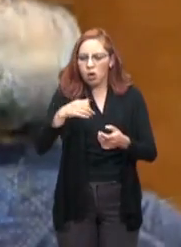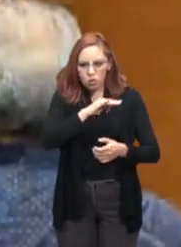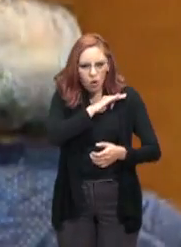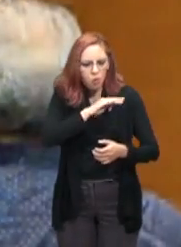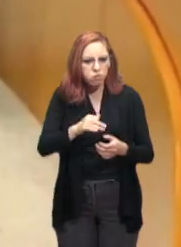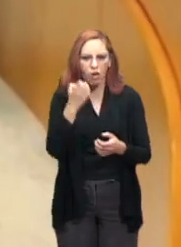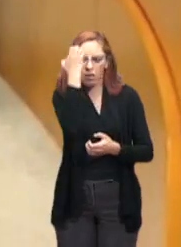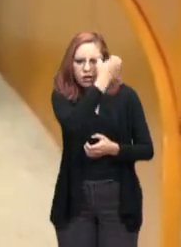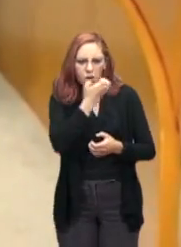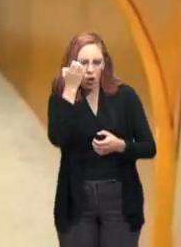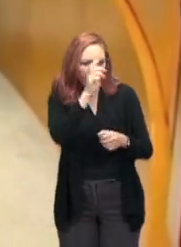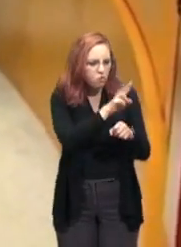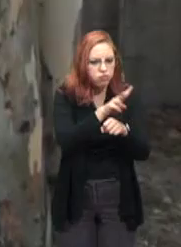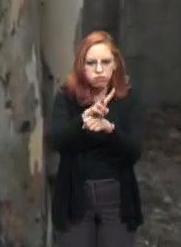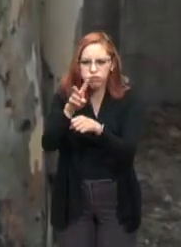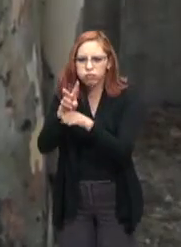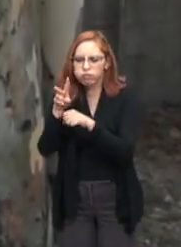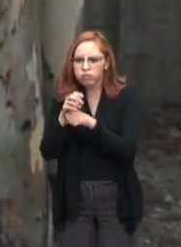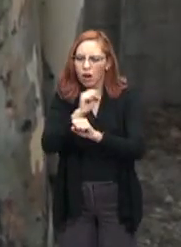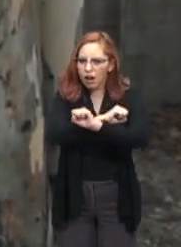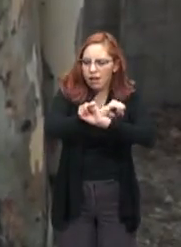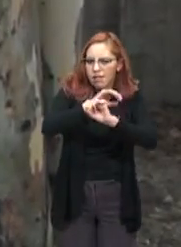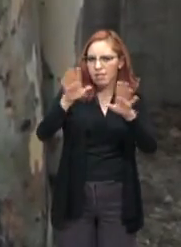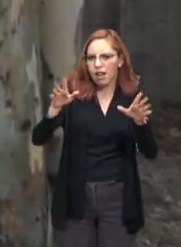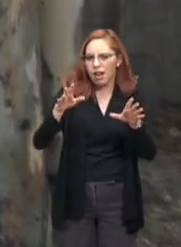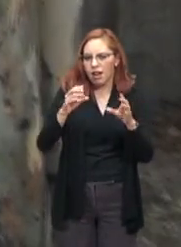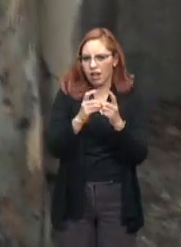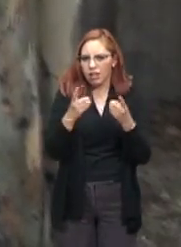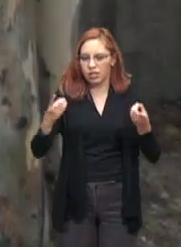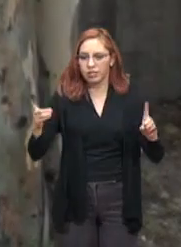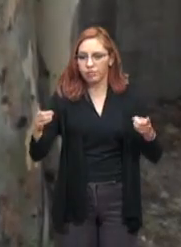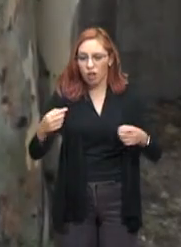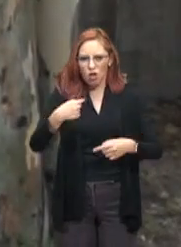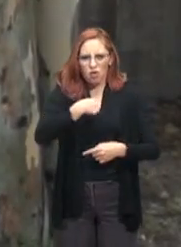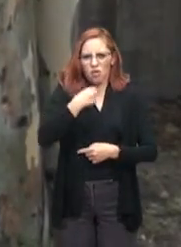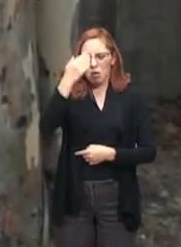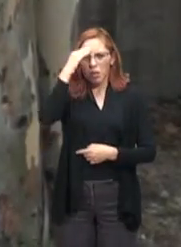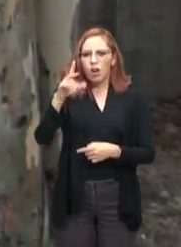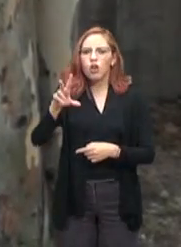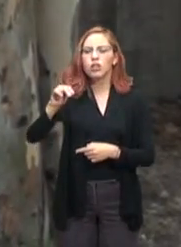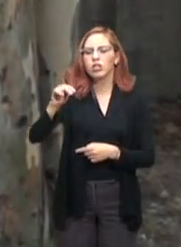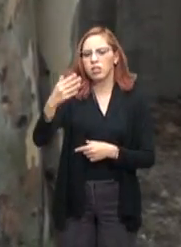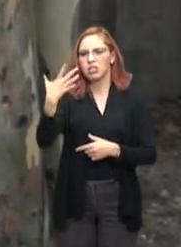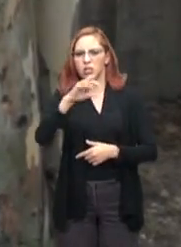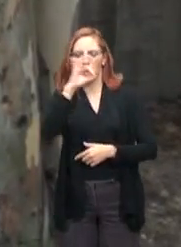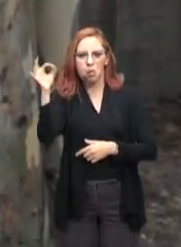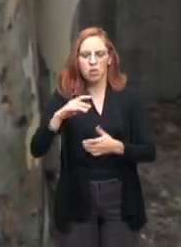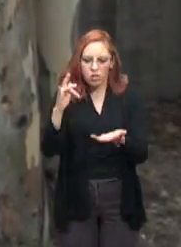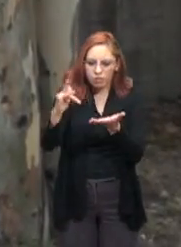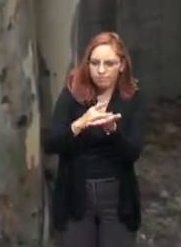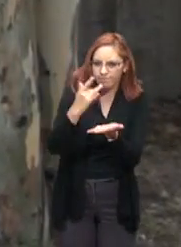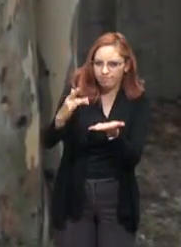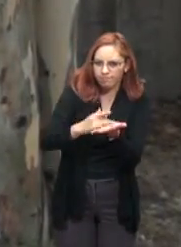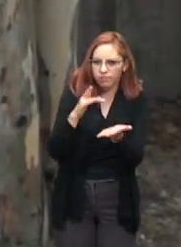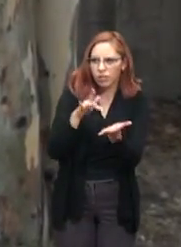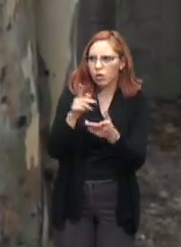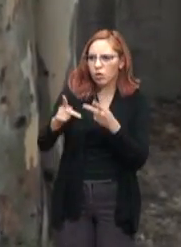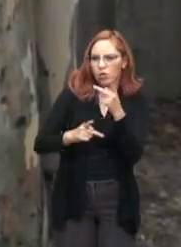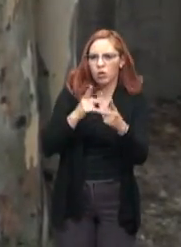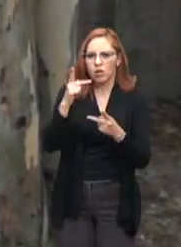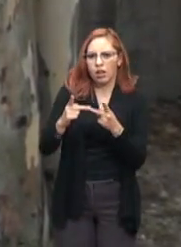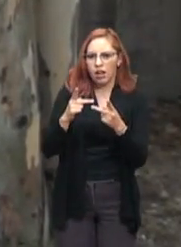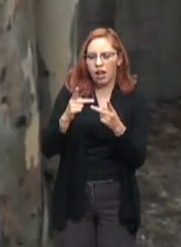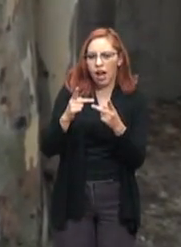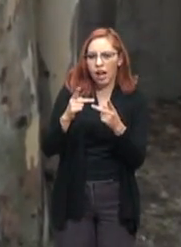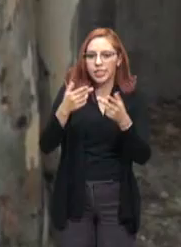garantizar su operación? A todas luces irracional. El 85% de esos fideicomisos eran manejados por la Secretaría de